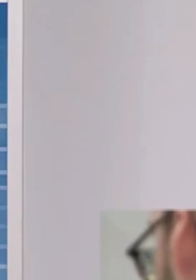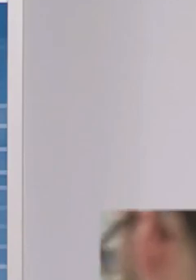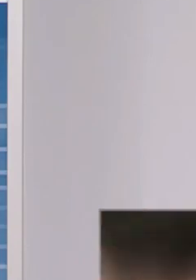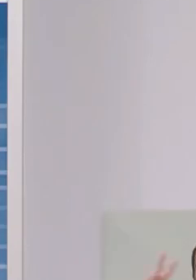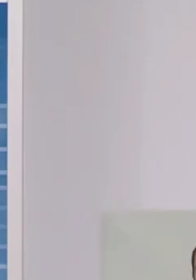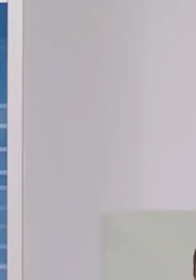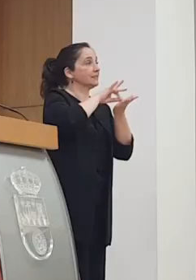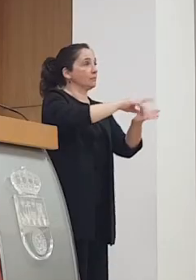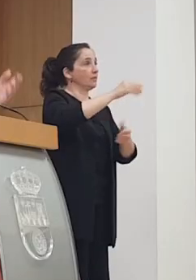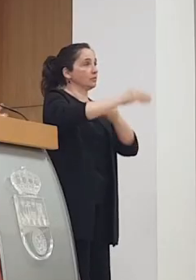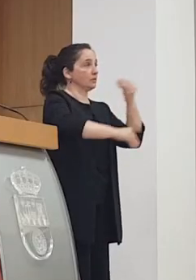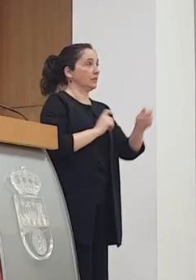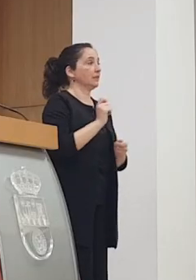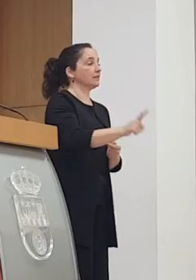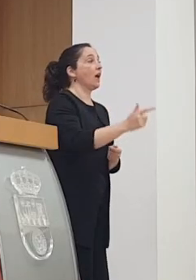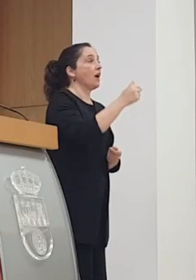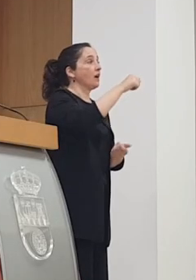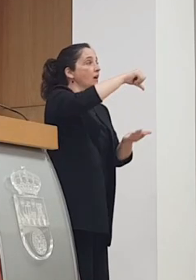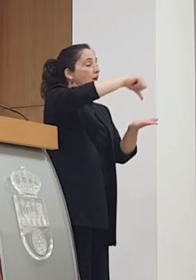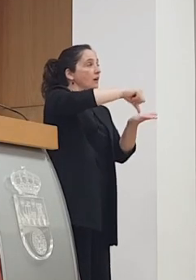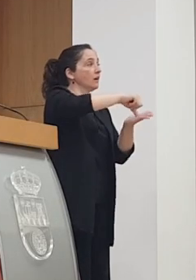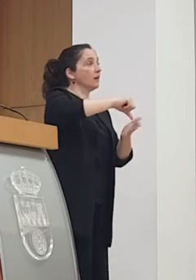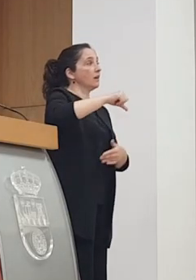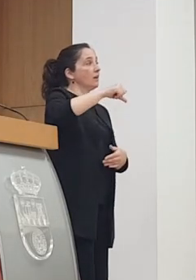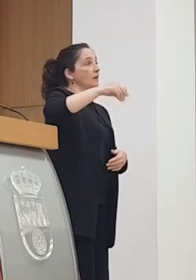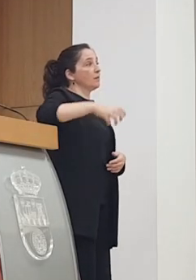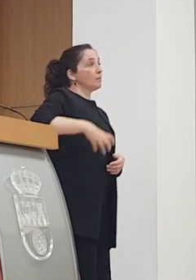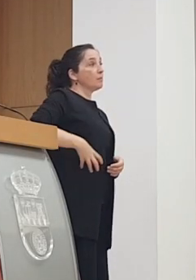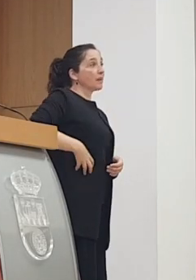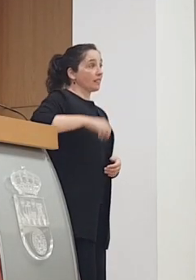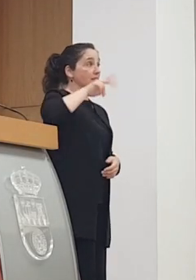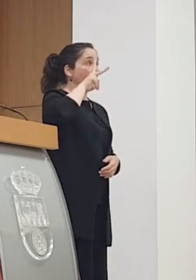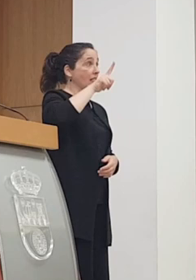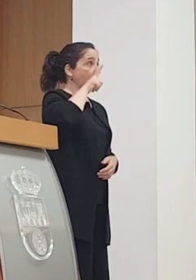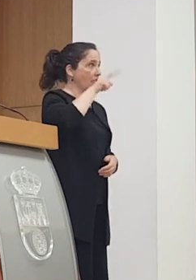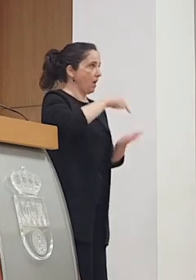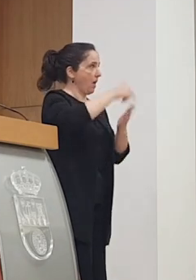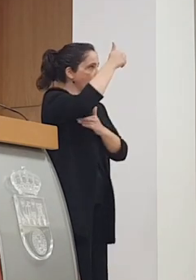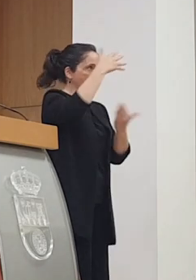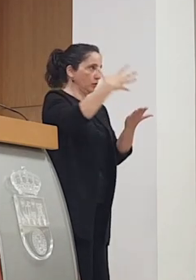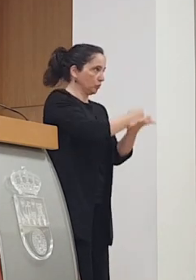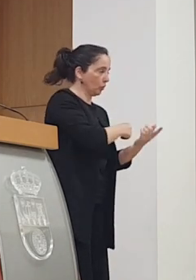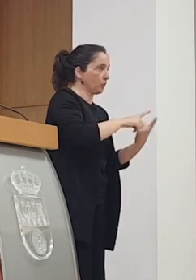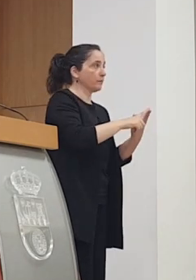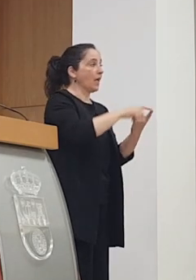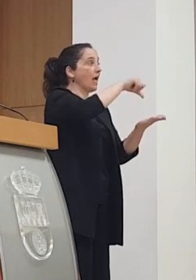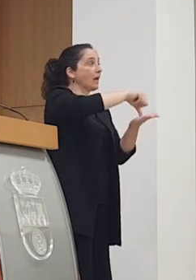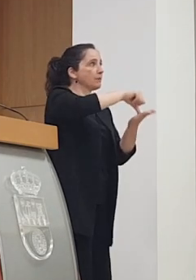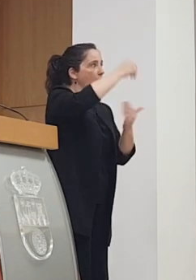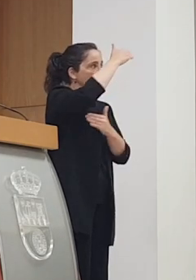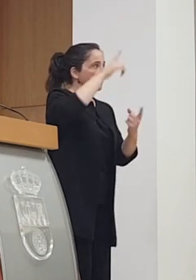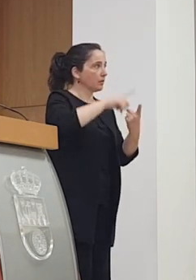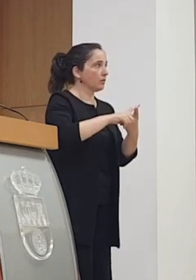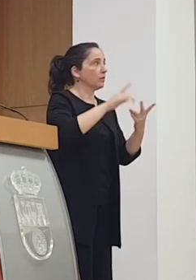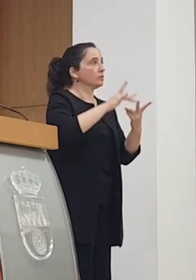esos servicios que se dan es carta de capitalidad el Princesa Leticia que atiende a todos los cántabros es carta de capitalidad el